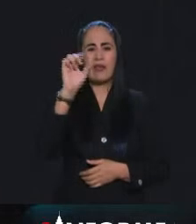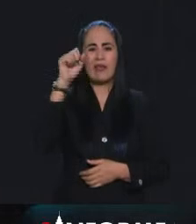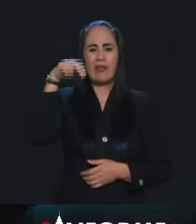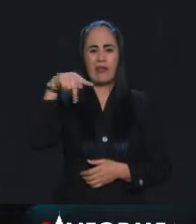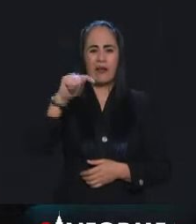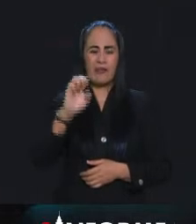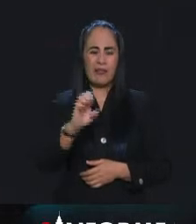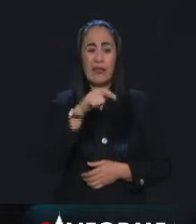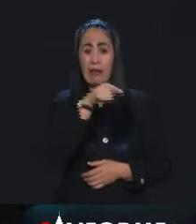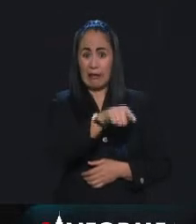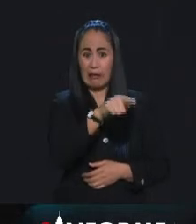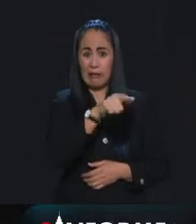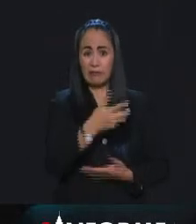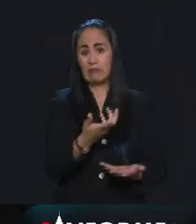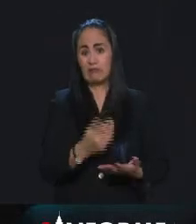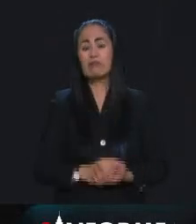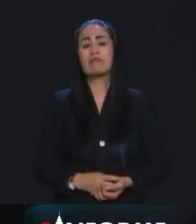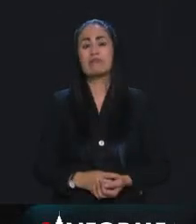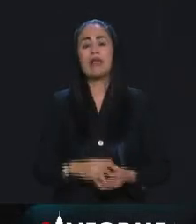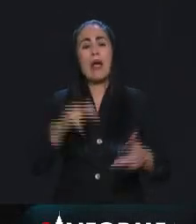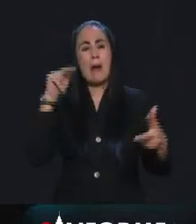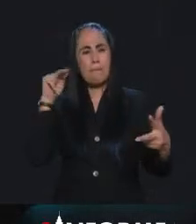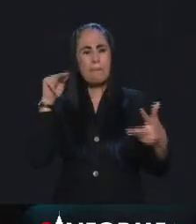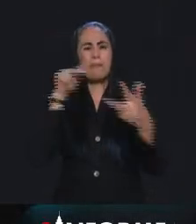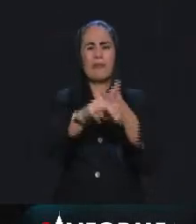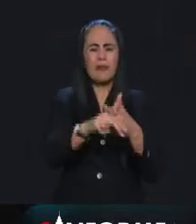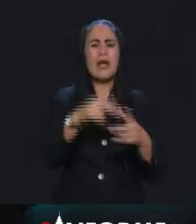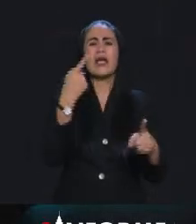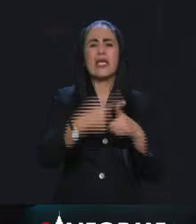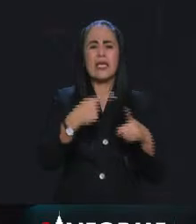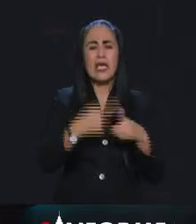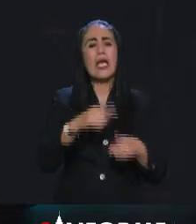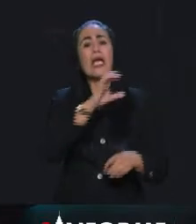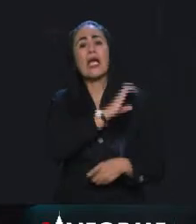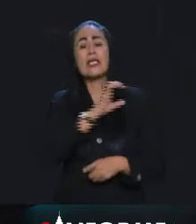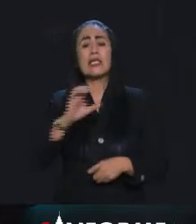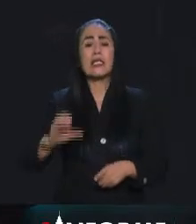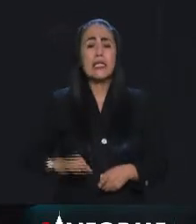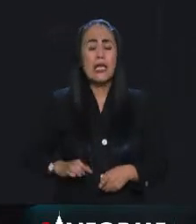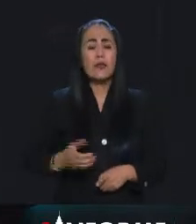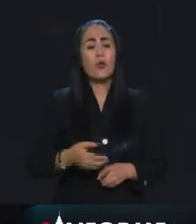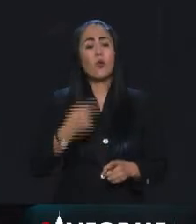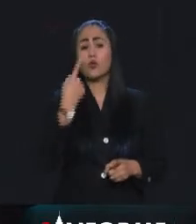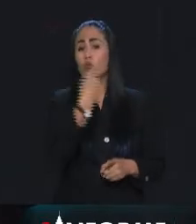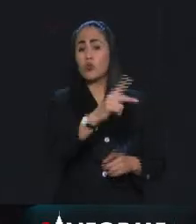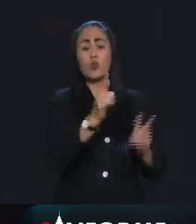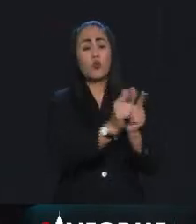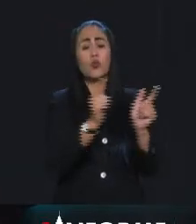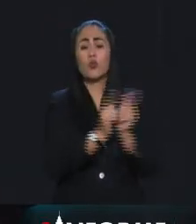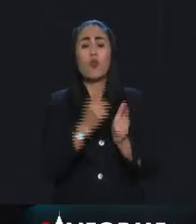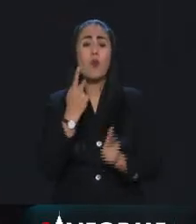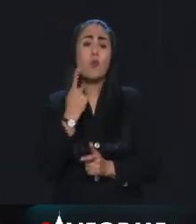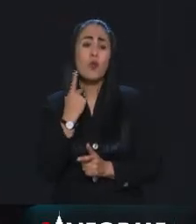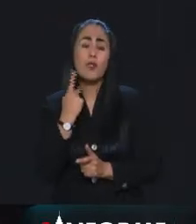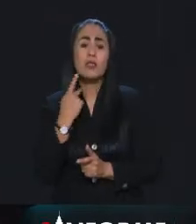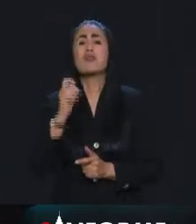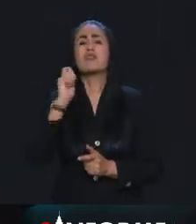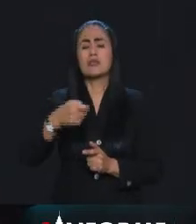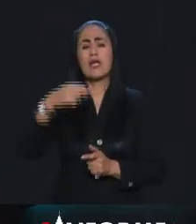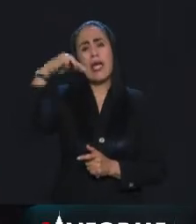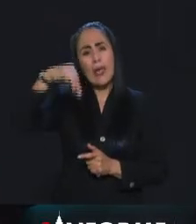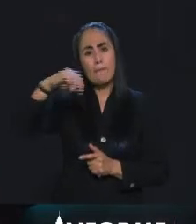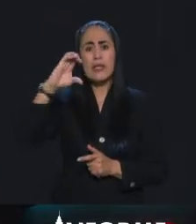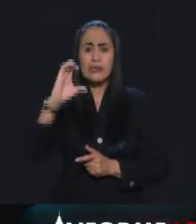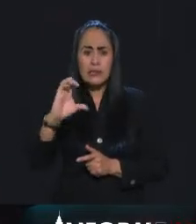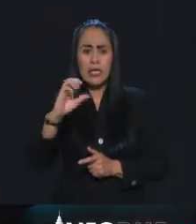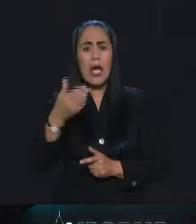finalmente el asesinado fue un candidato de su partido. Es un candidato de Movimiento Ciudadano el que fue